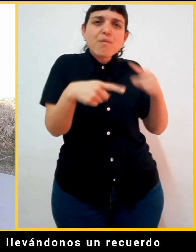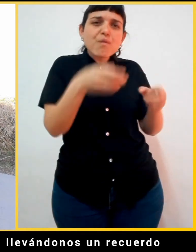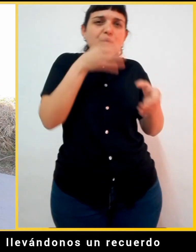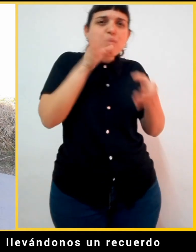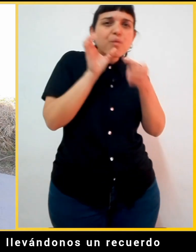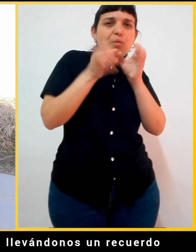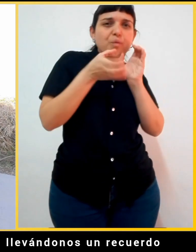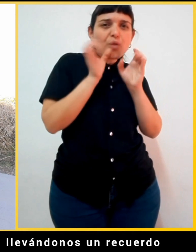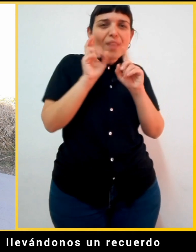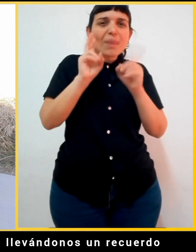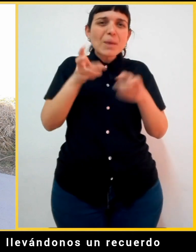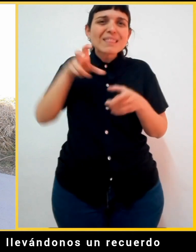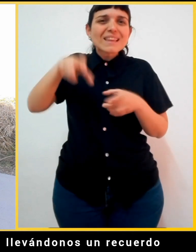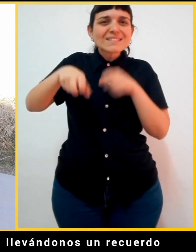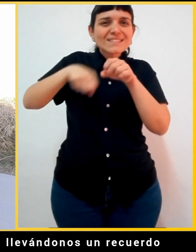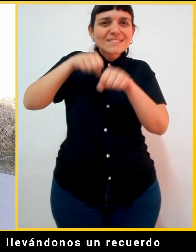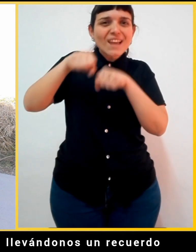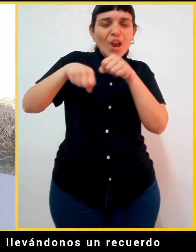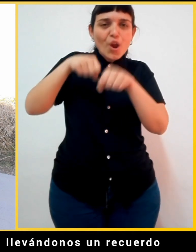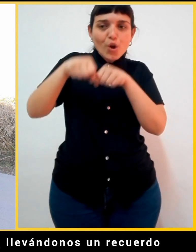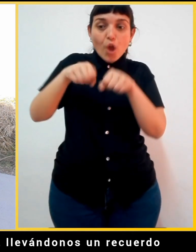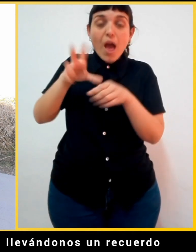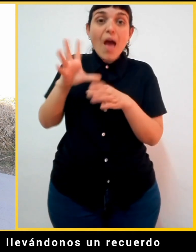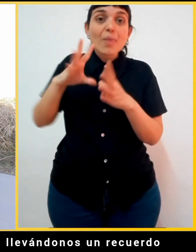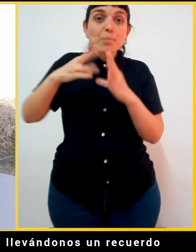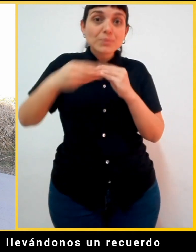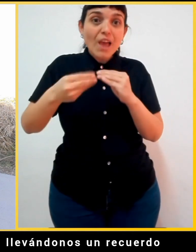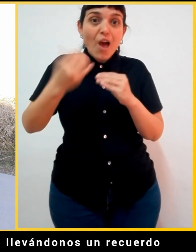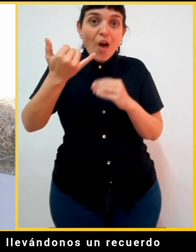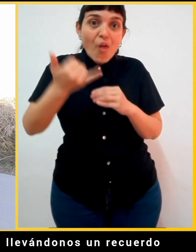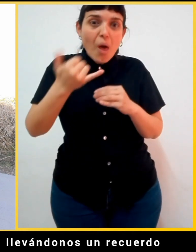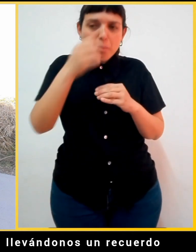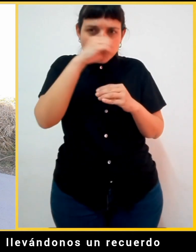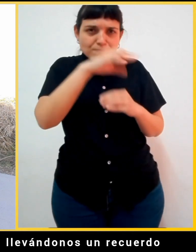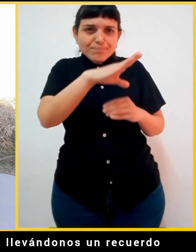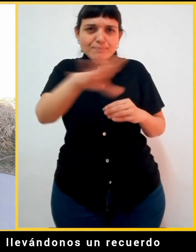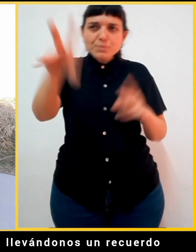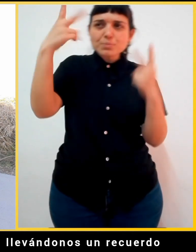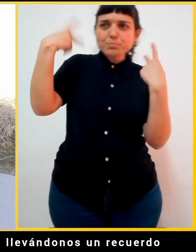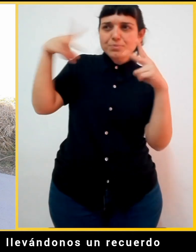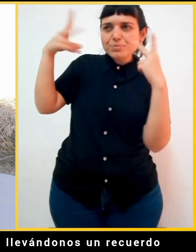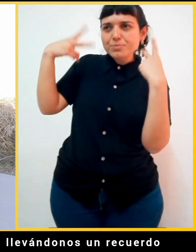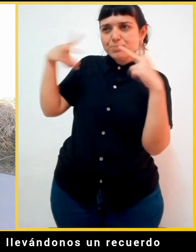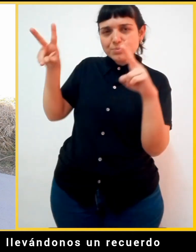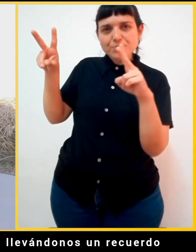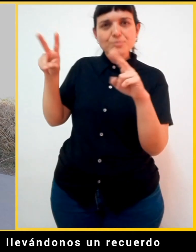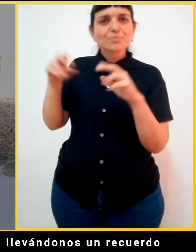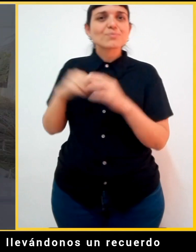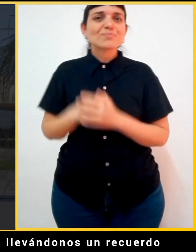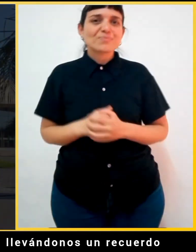toda la familia a lo largo del predio, llevándonos un recuerdo memorable.